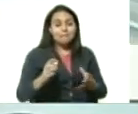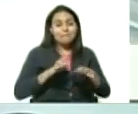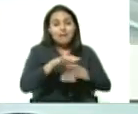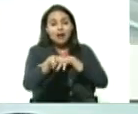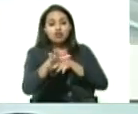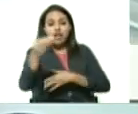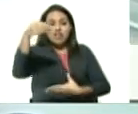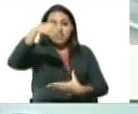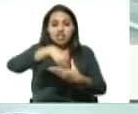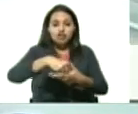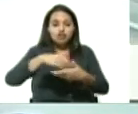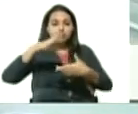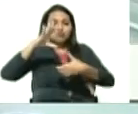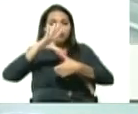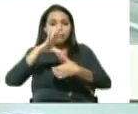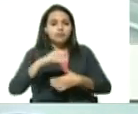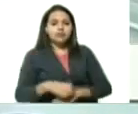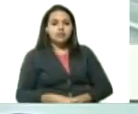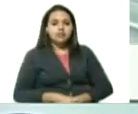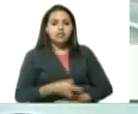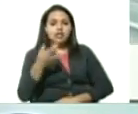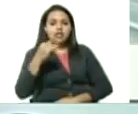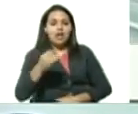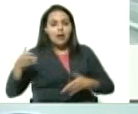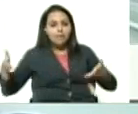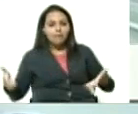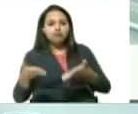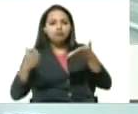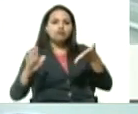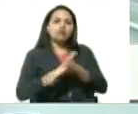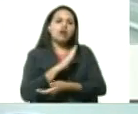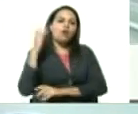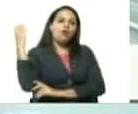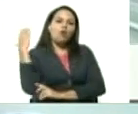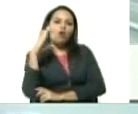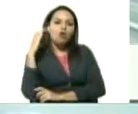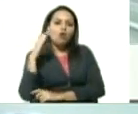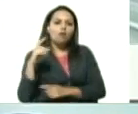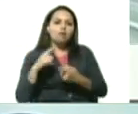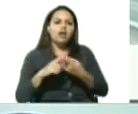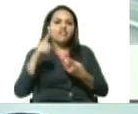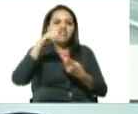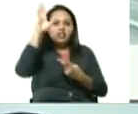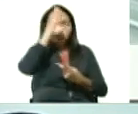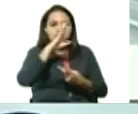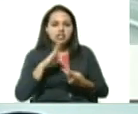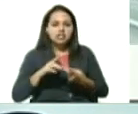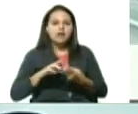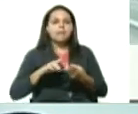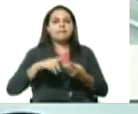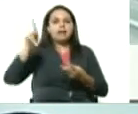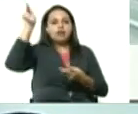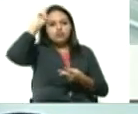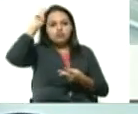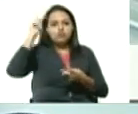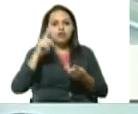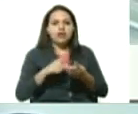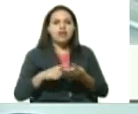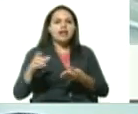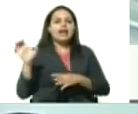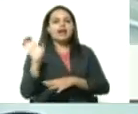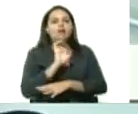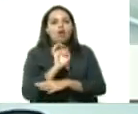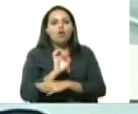suramérica y ese ha sido el impulso de los casos de colombia de brasil de perú ecuador